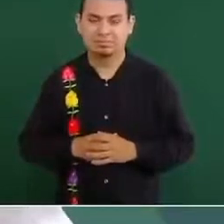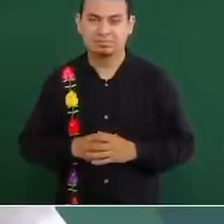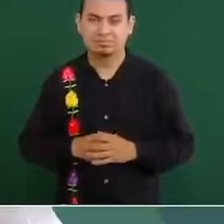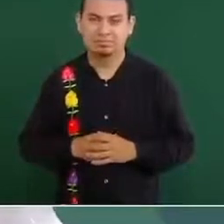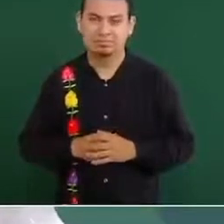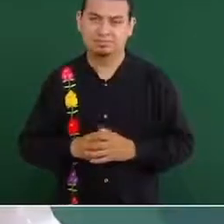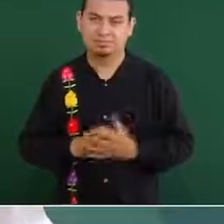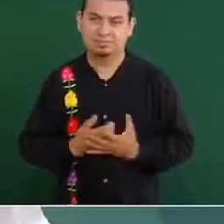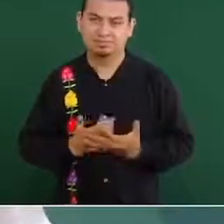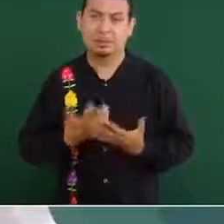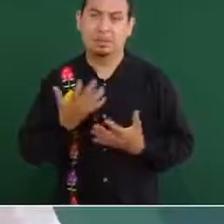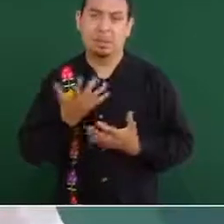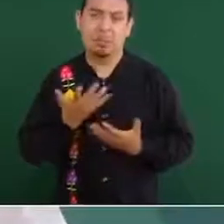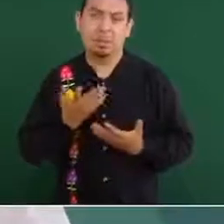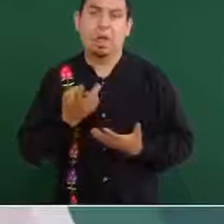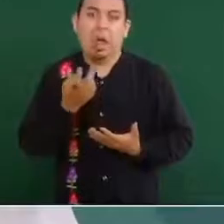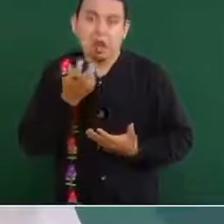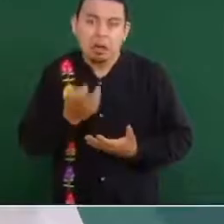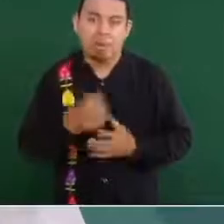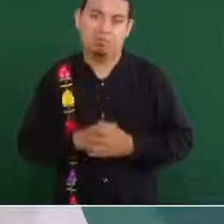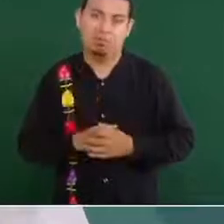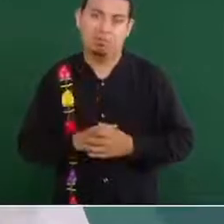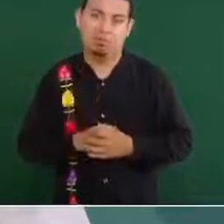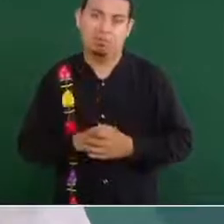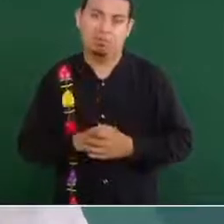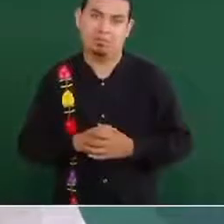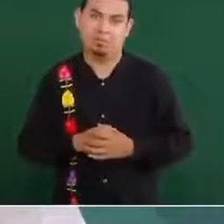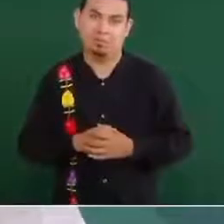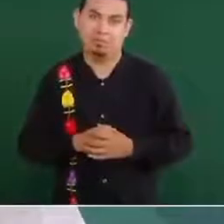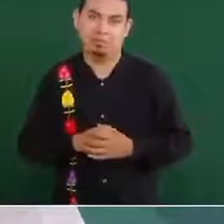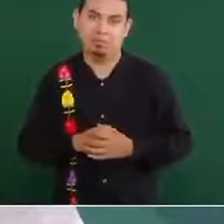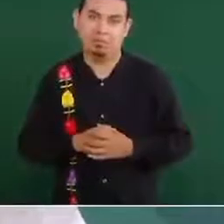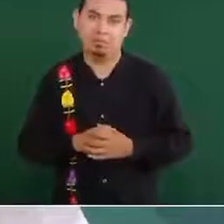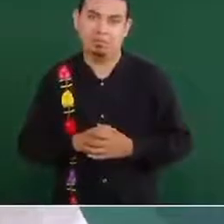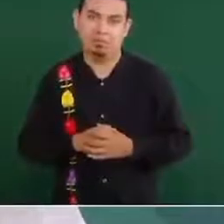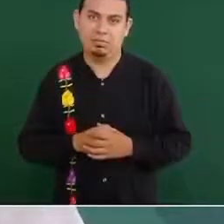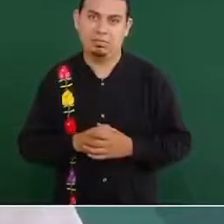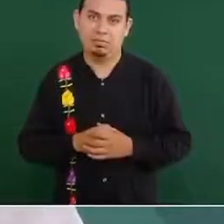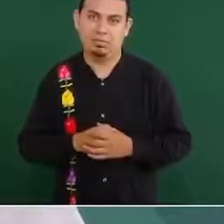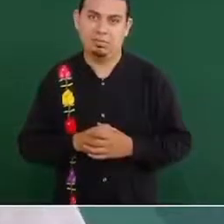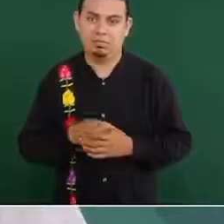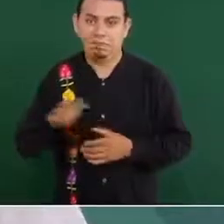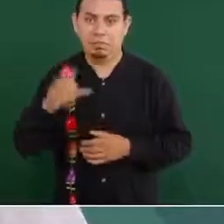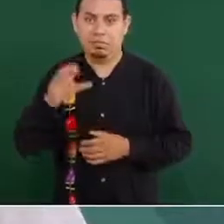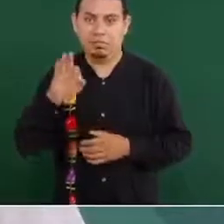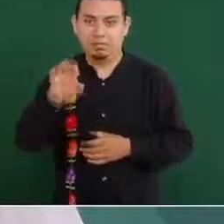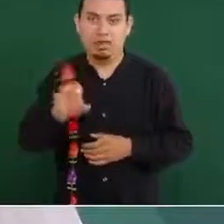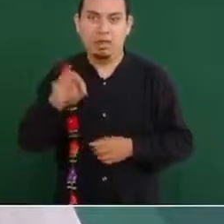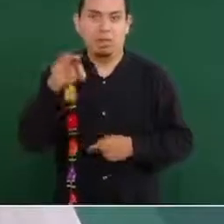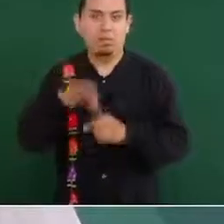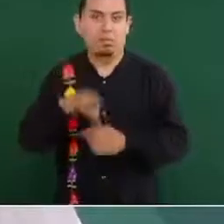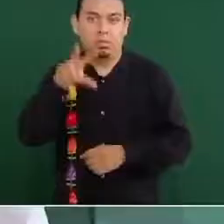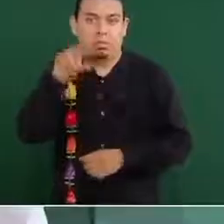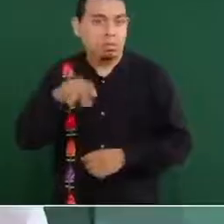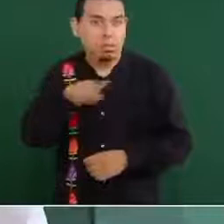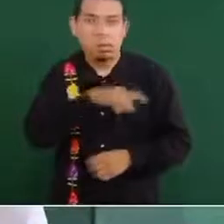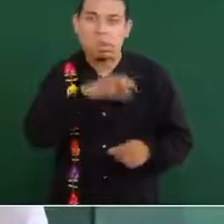Pues votaron en contra de la Comisión Federal de Electricidad.